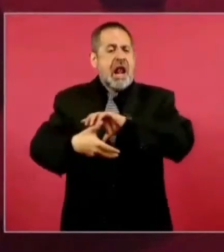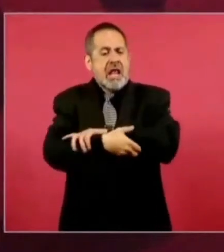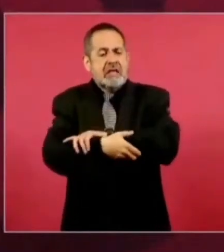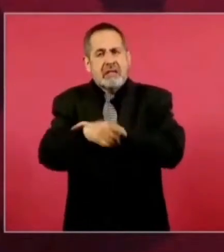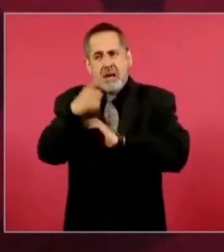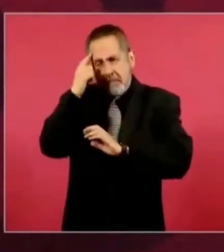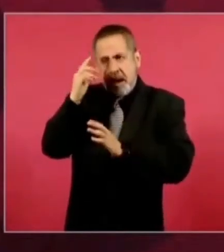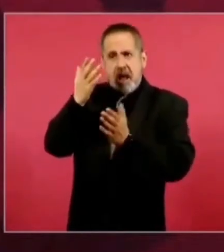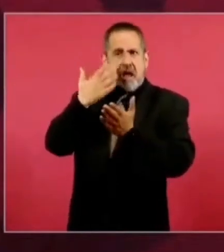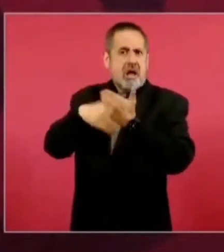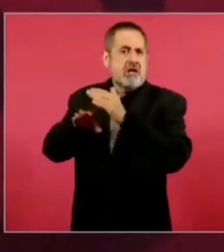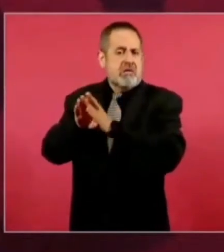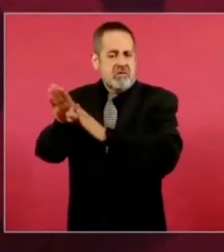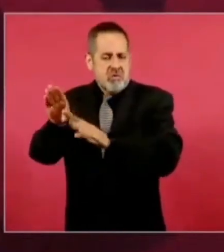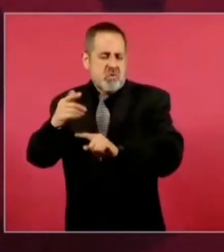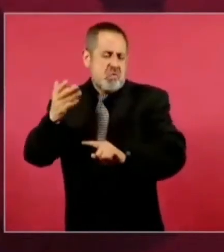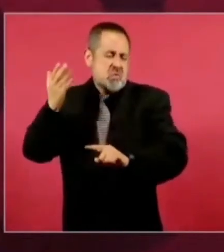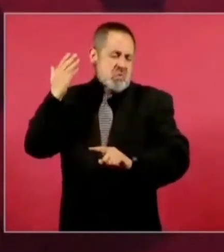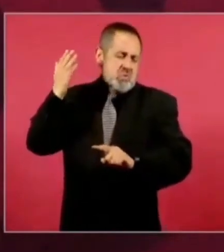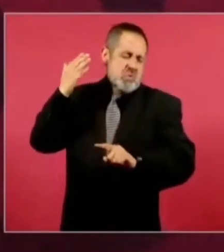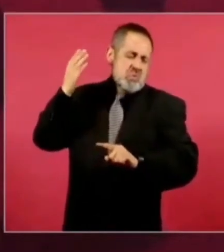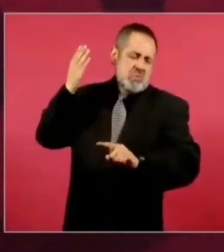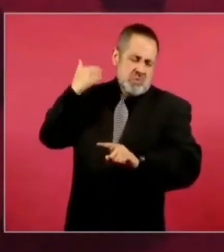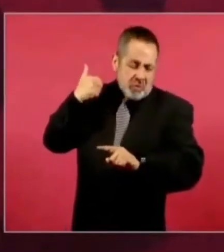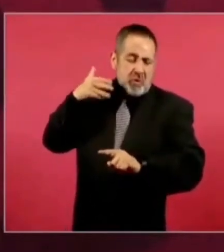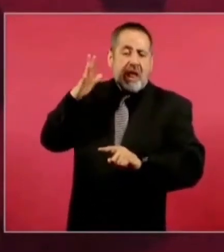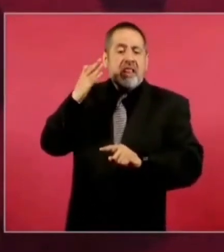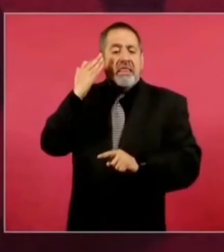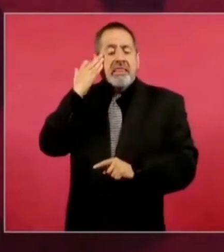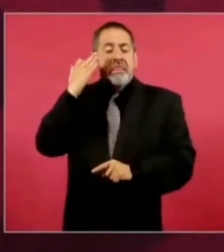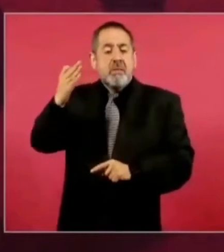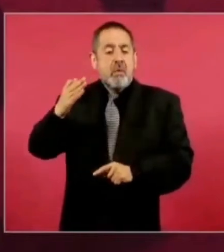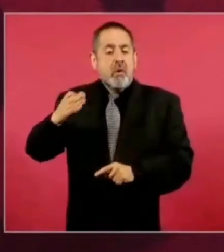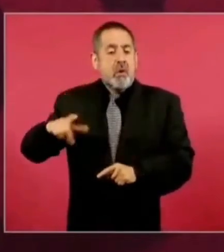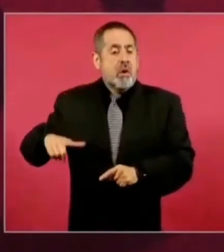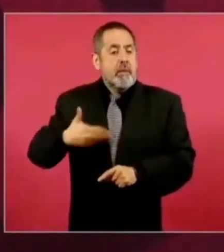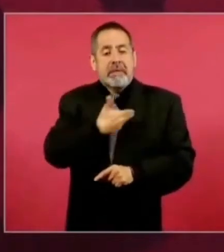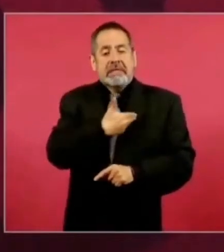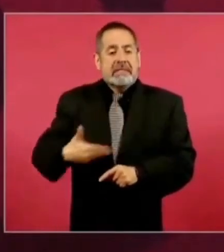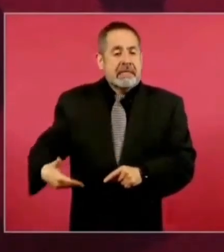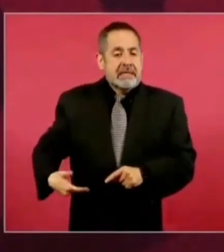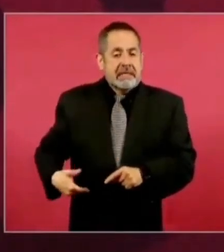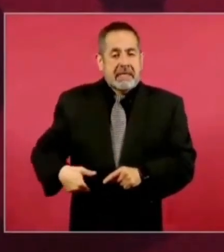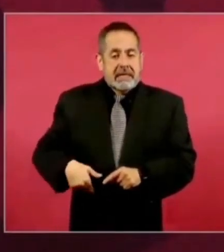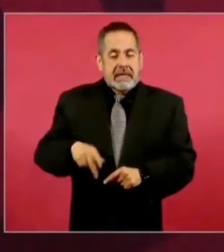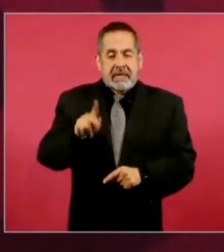que se aplicó durante el gobierno del presidente Kennedy,